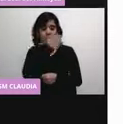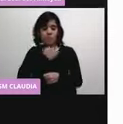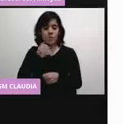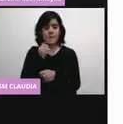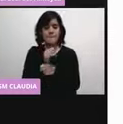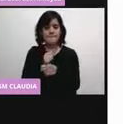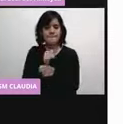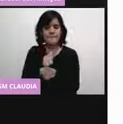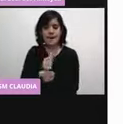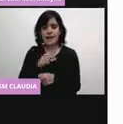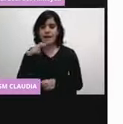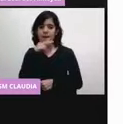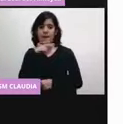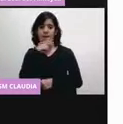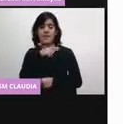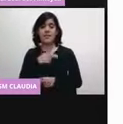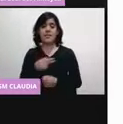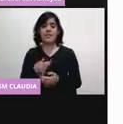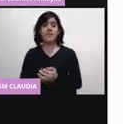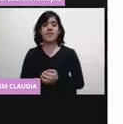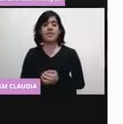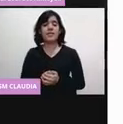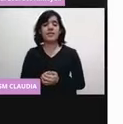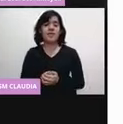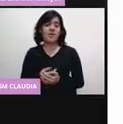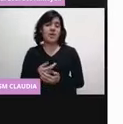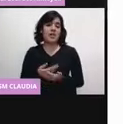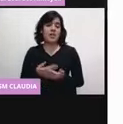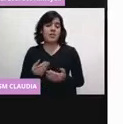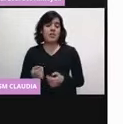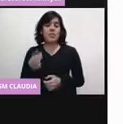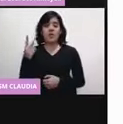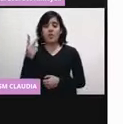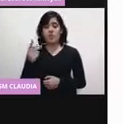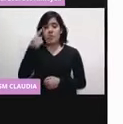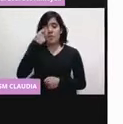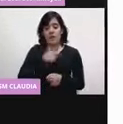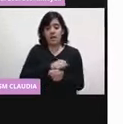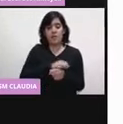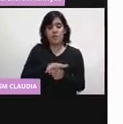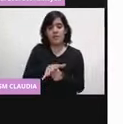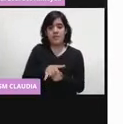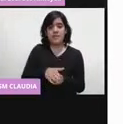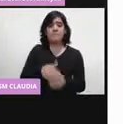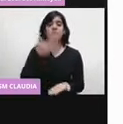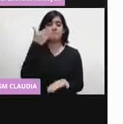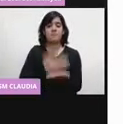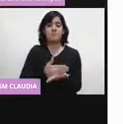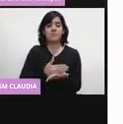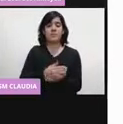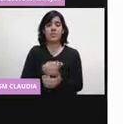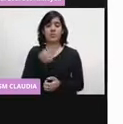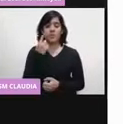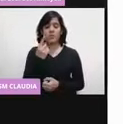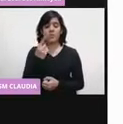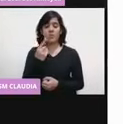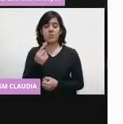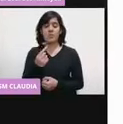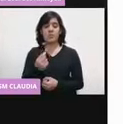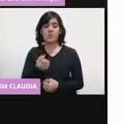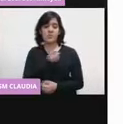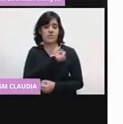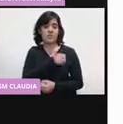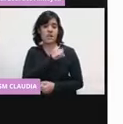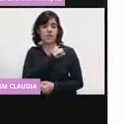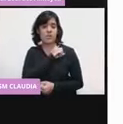aplacar la pandemia. Uno son las medidas higiénicas, el cubrebocas y nariz, el lavado de